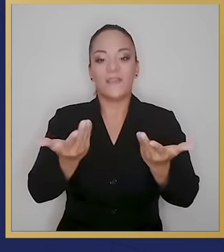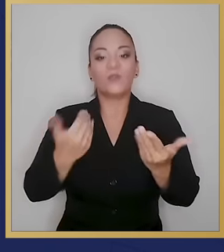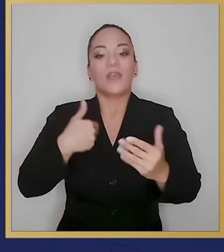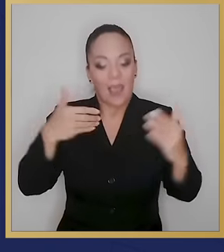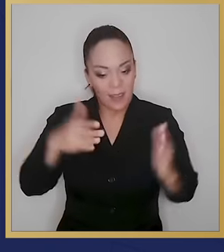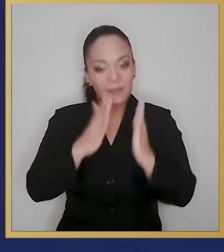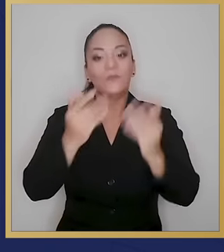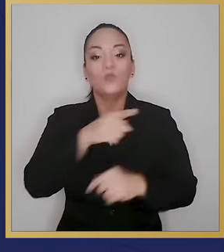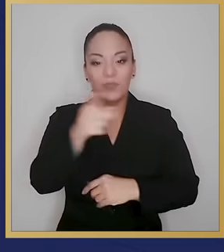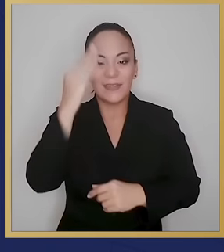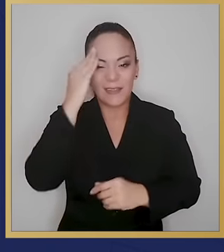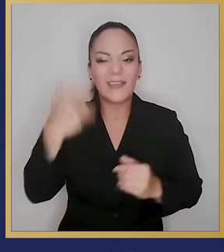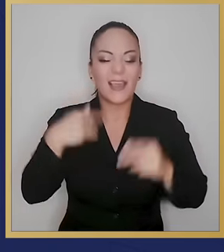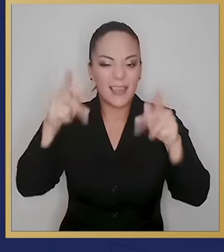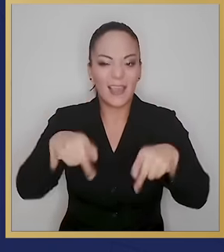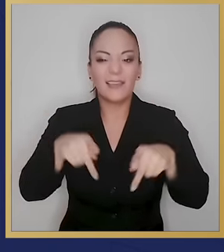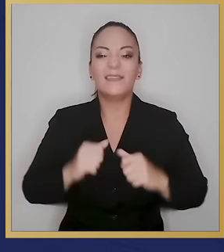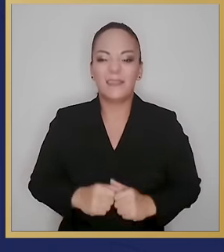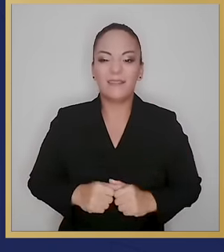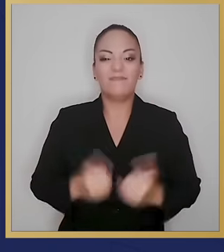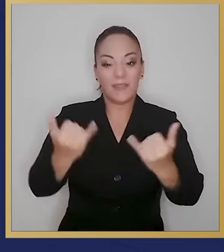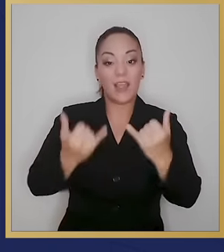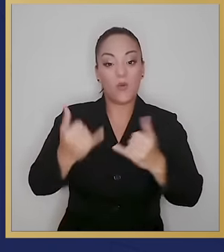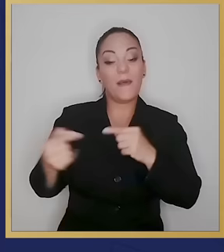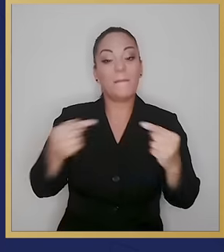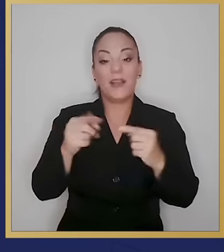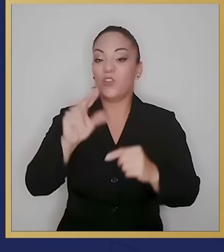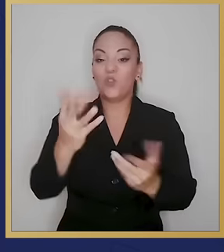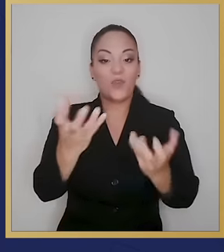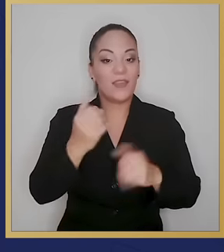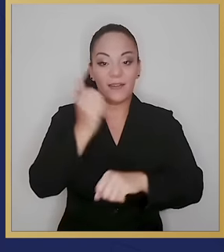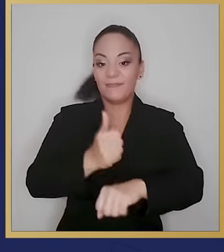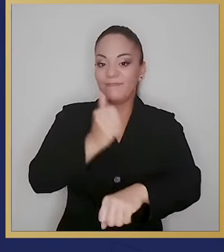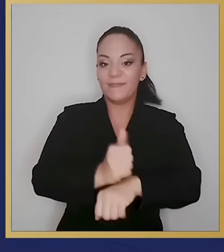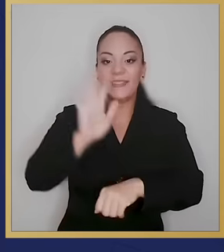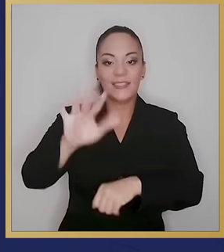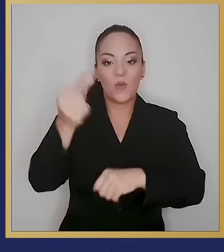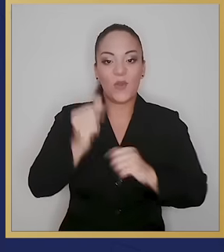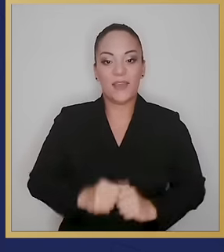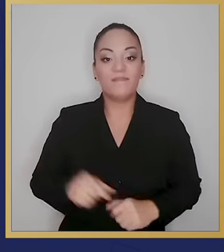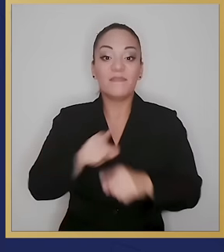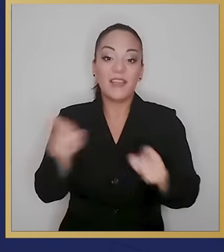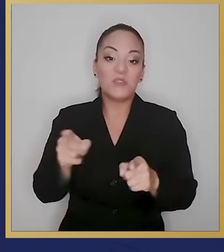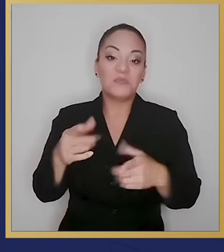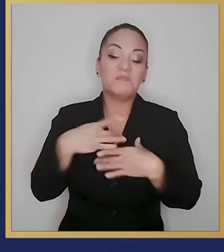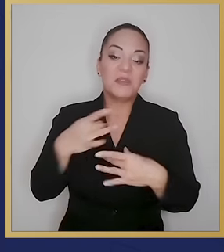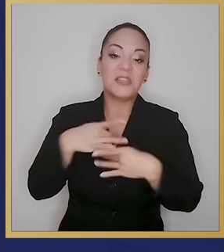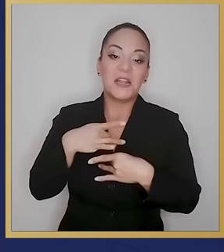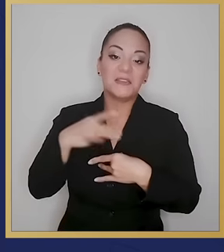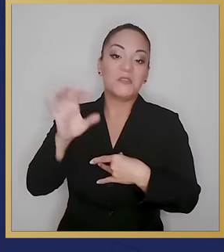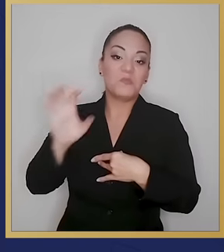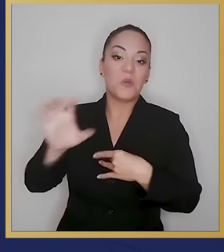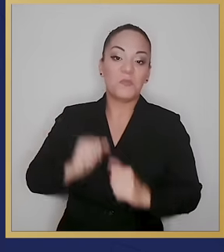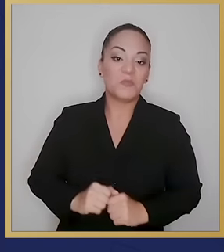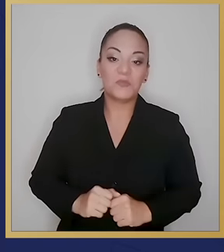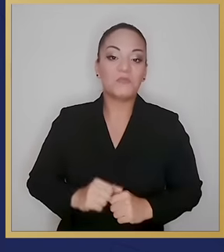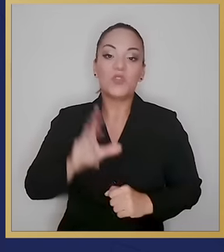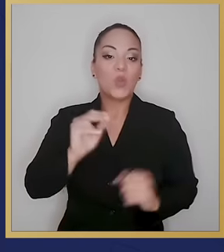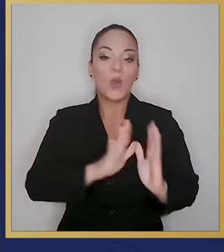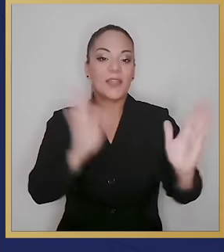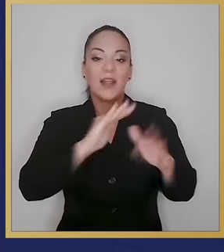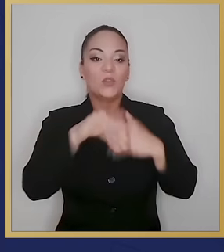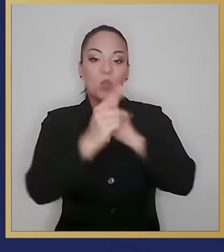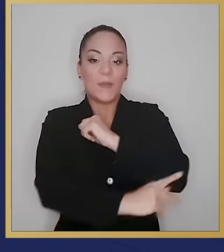Aún hay gente, usted los ha visto, que están peleando contra esto para favorecer intereses que no son los intereses generales del país,